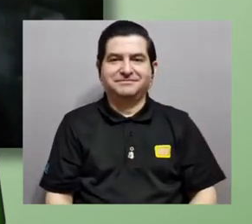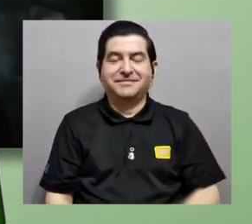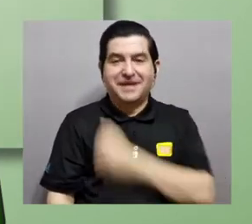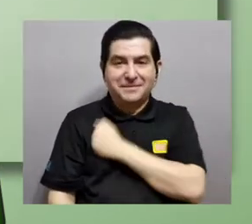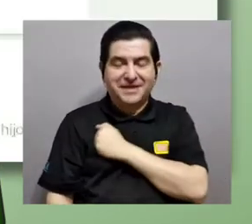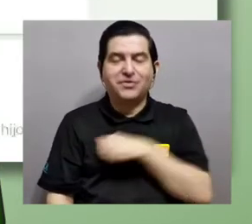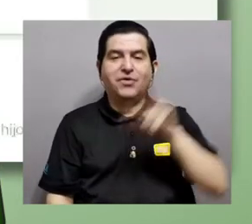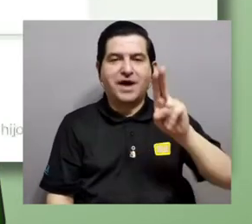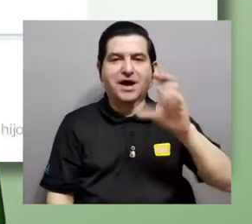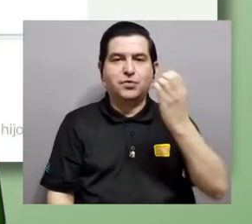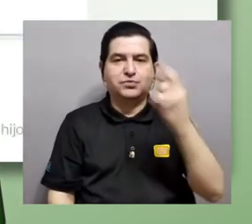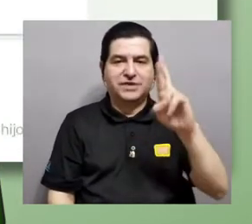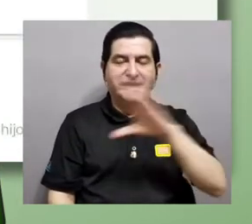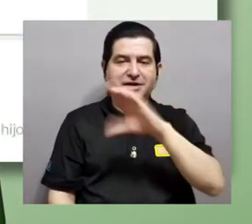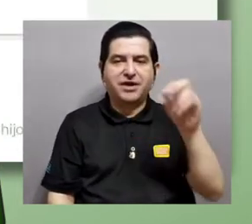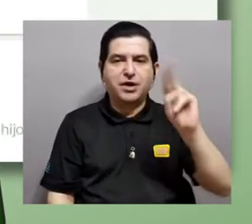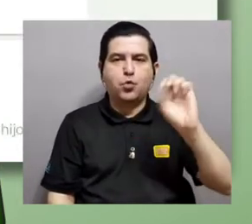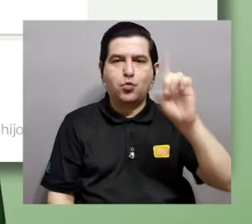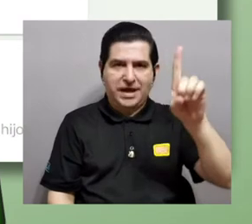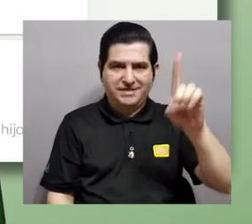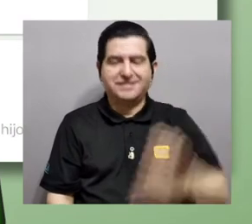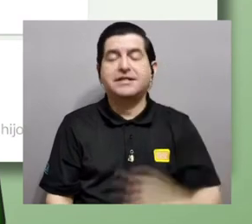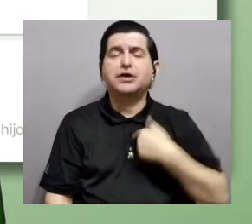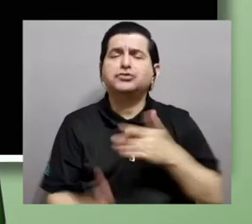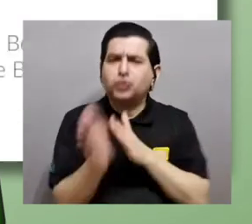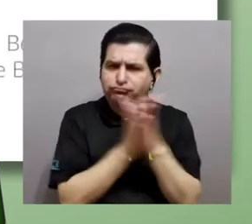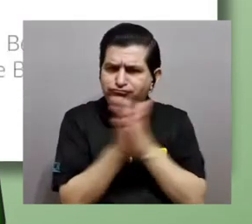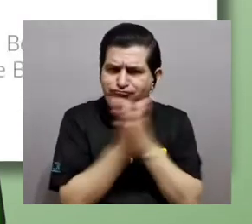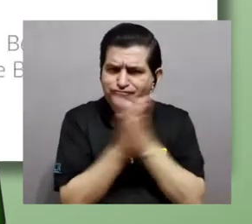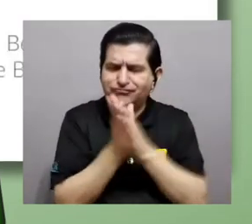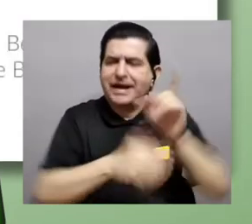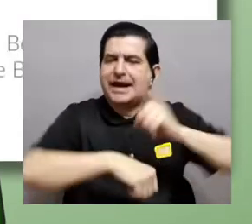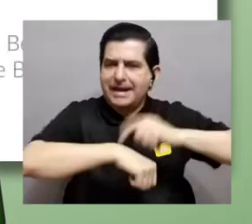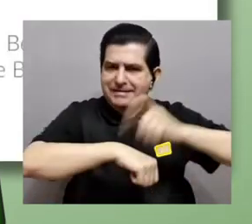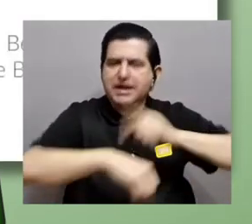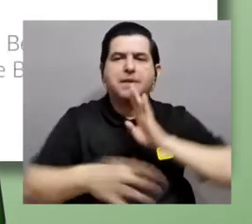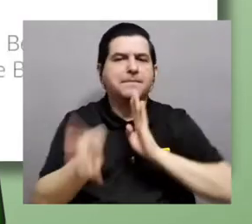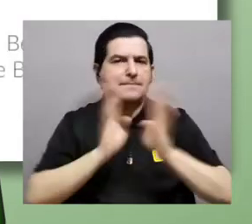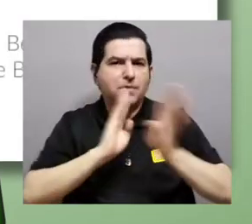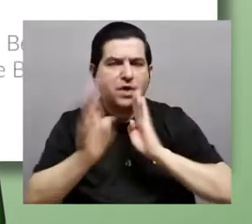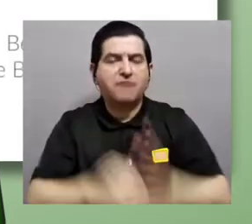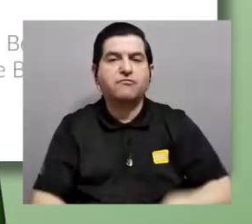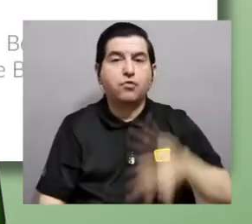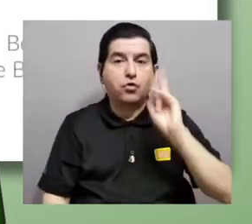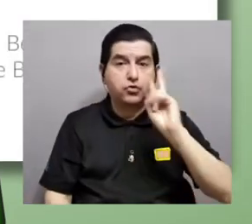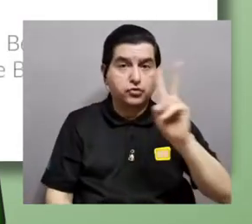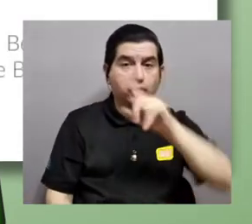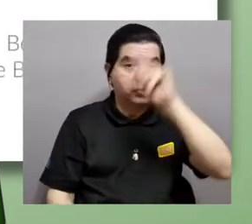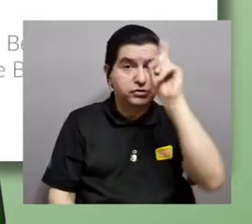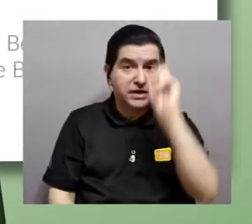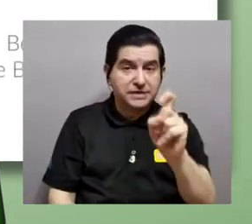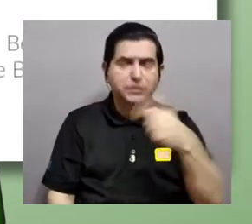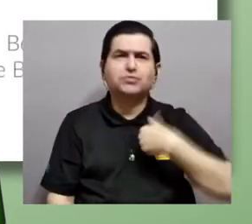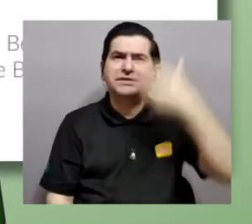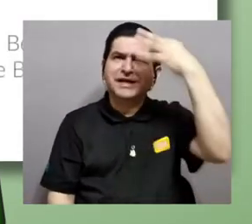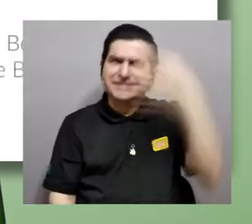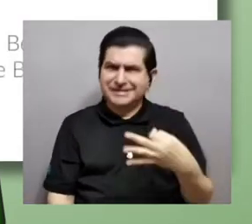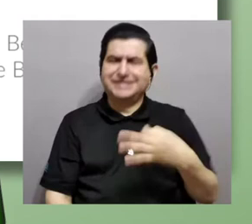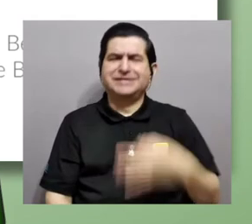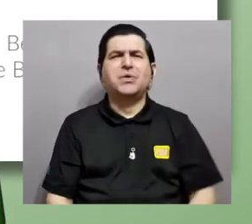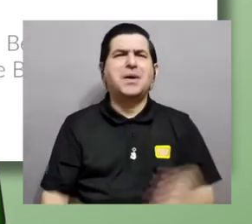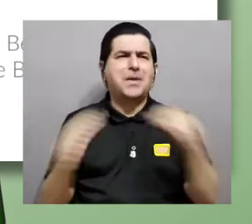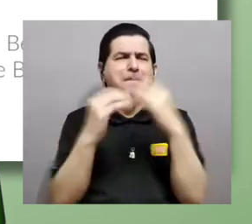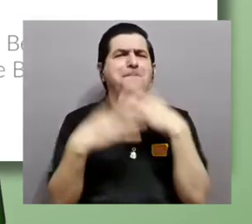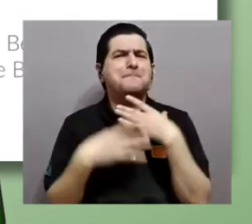UCR y a la UNED. Y quiero aprovechar este rato para hablarles de dos de las preguntas que me parece son de las más